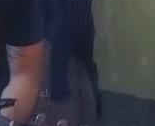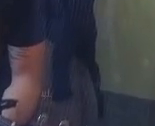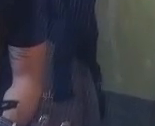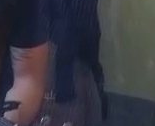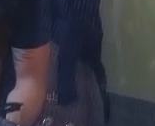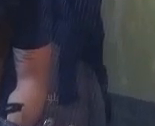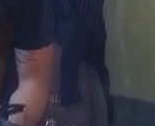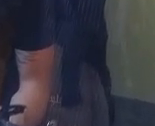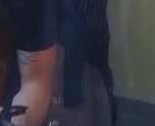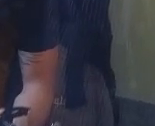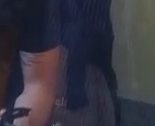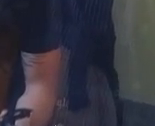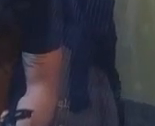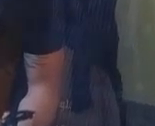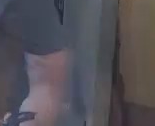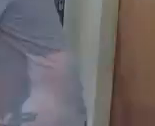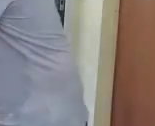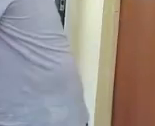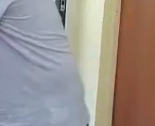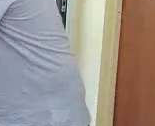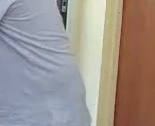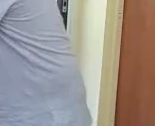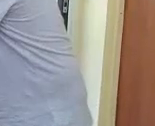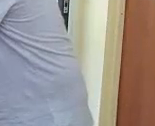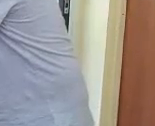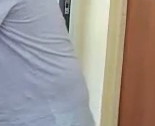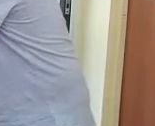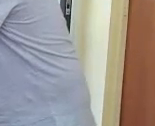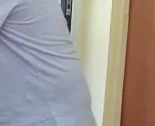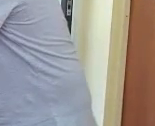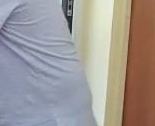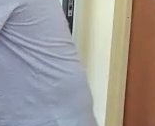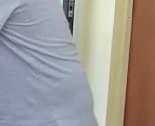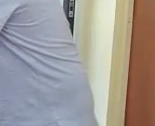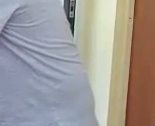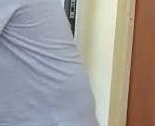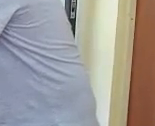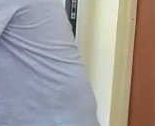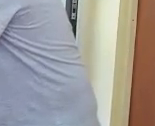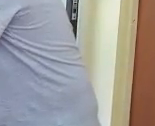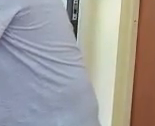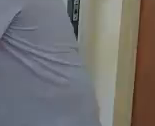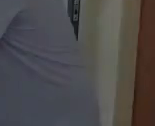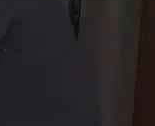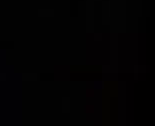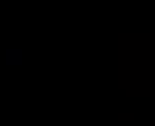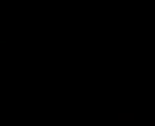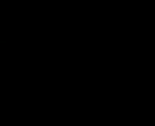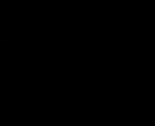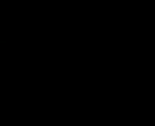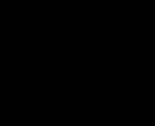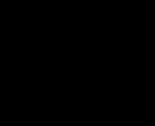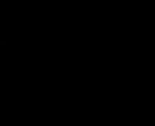Yo la arrastro Hasta mi corazón